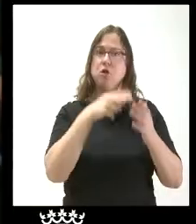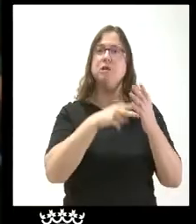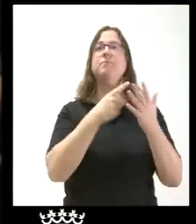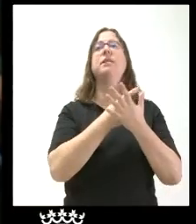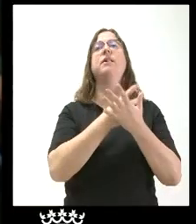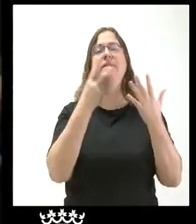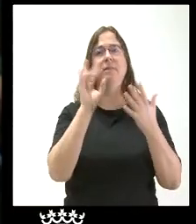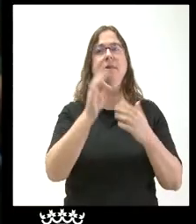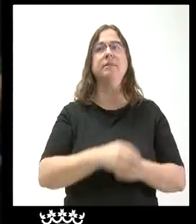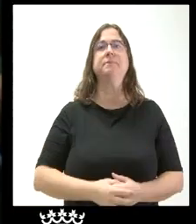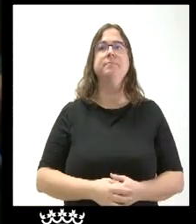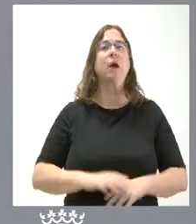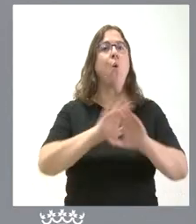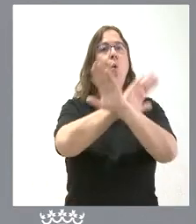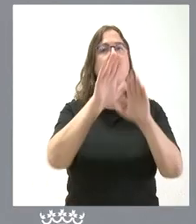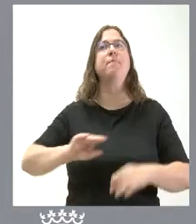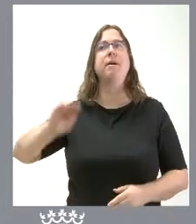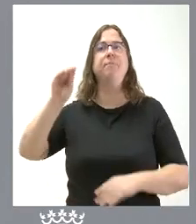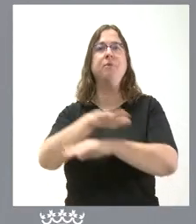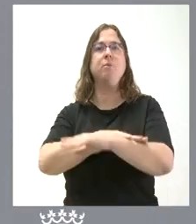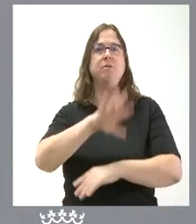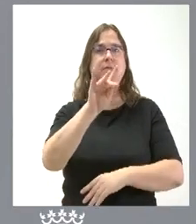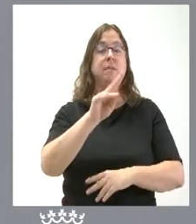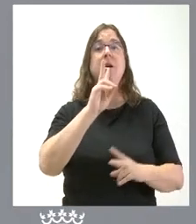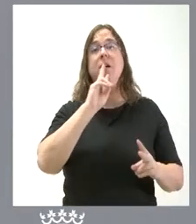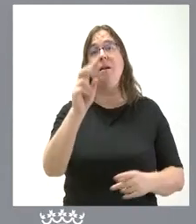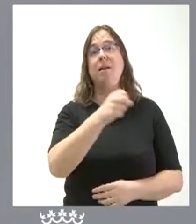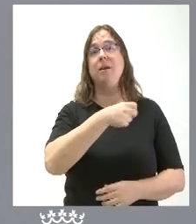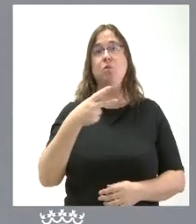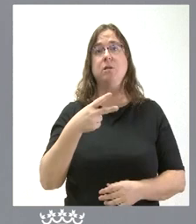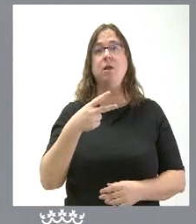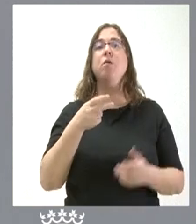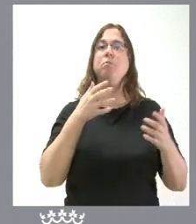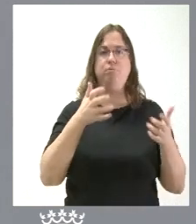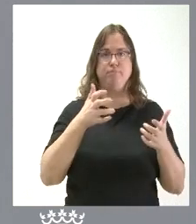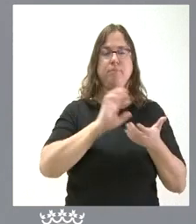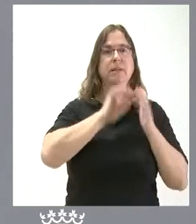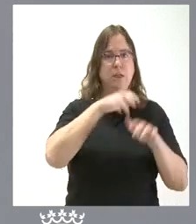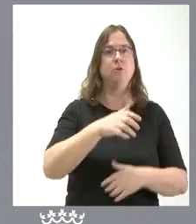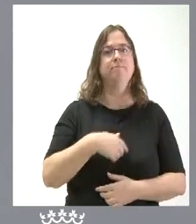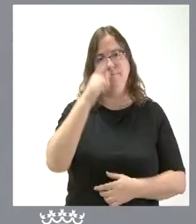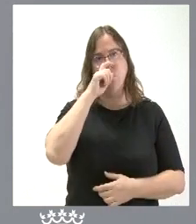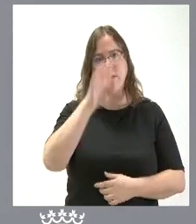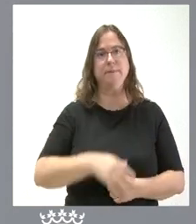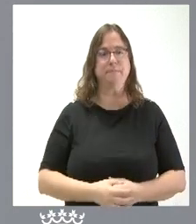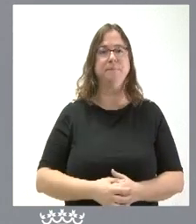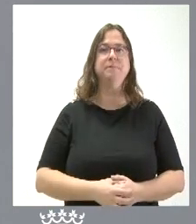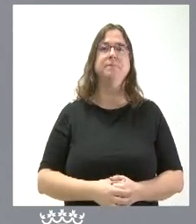sí fue la última vez y el resultado fue favorable a los intereses de nuestra comunidad autónoma como usted recordará